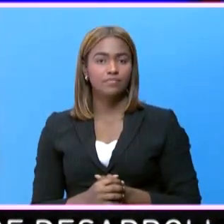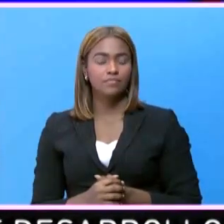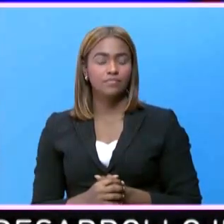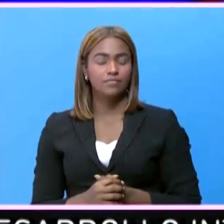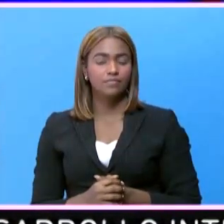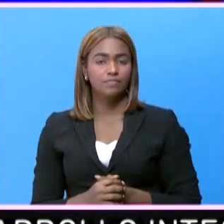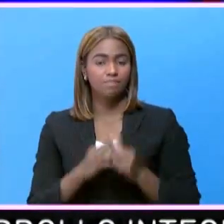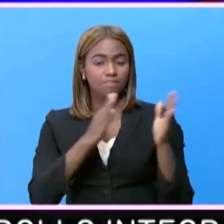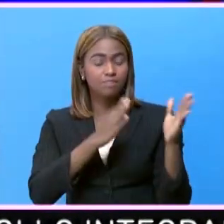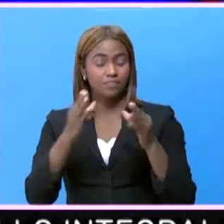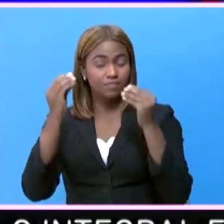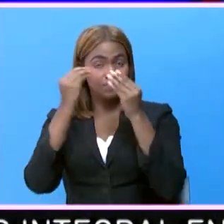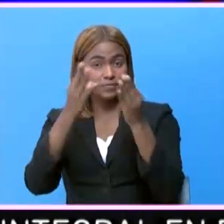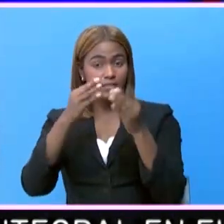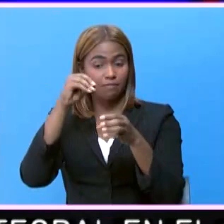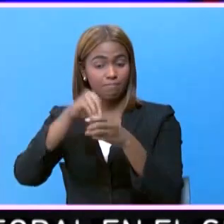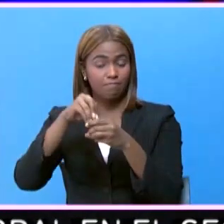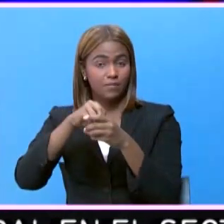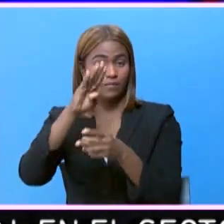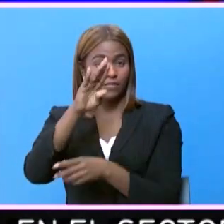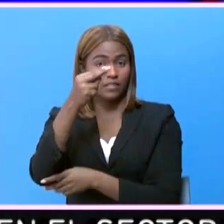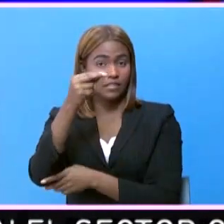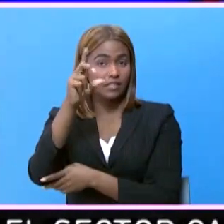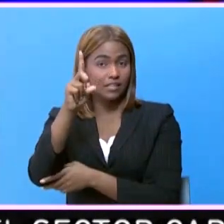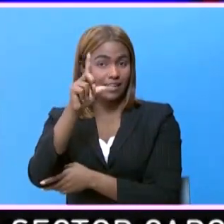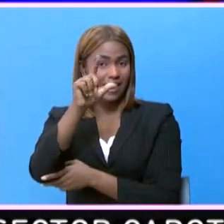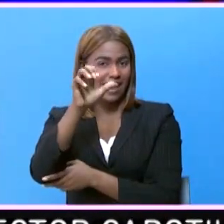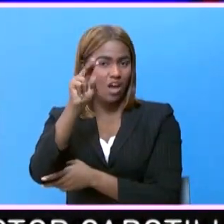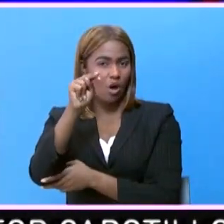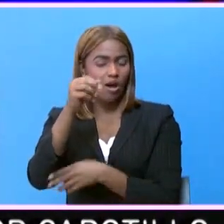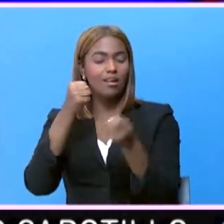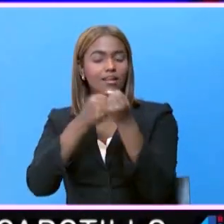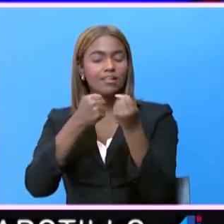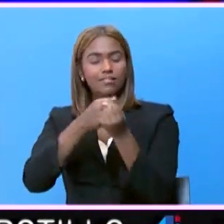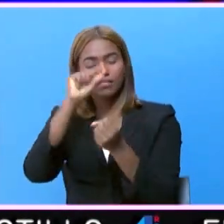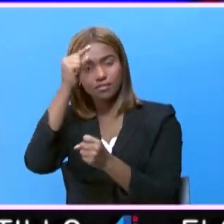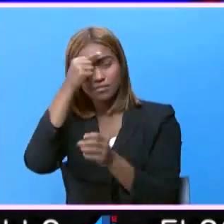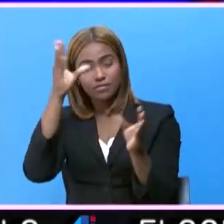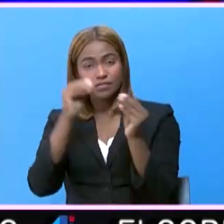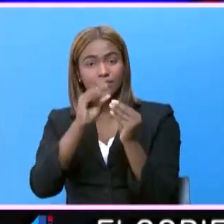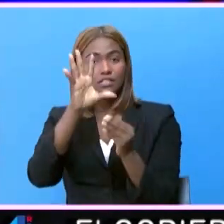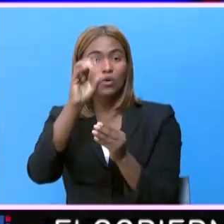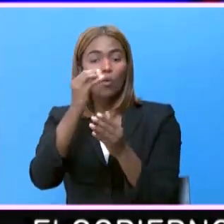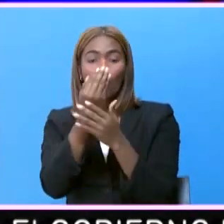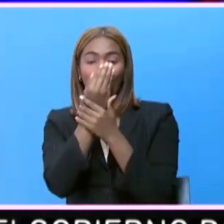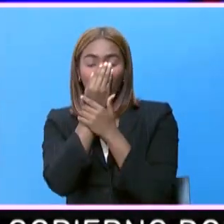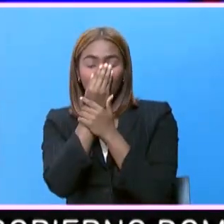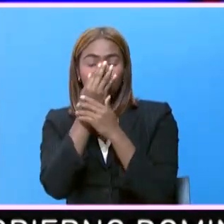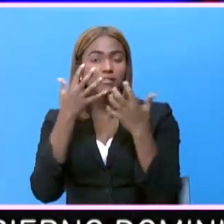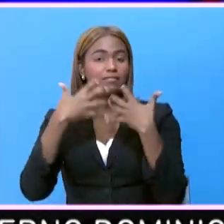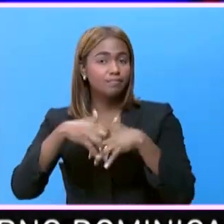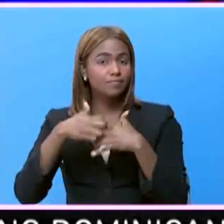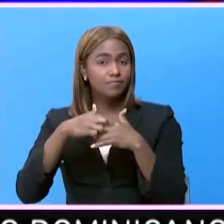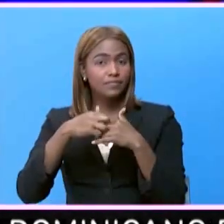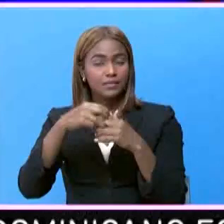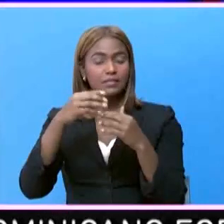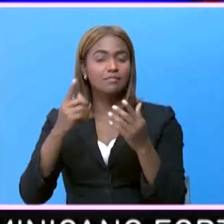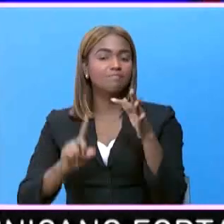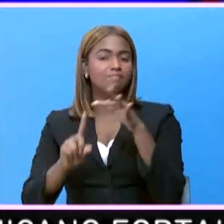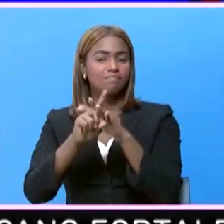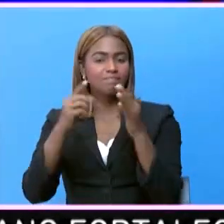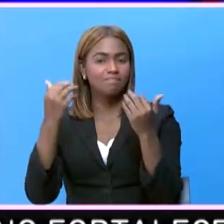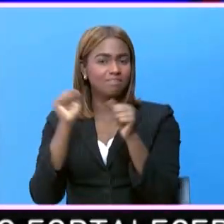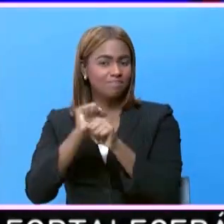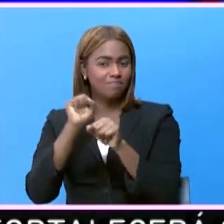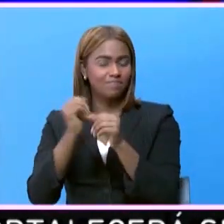En otra información, el Banco BHD León donó al gobierno 50 ventiladores mecánicos producidos